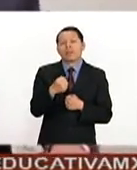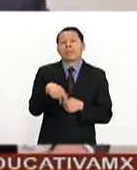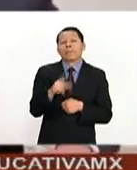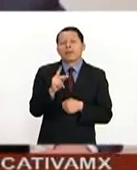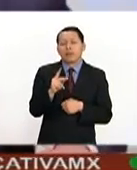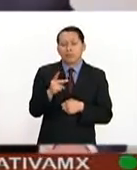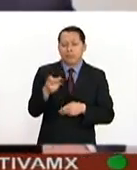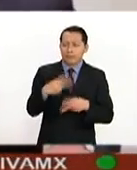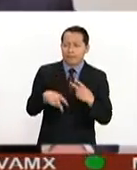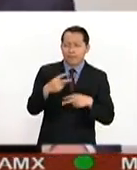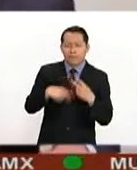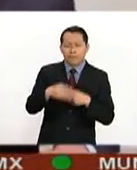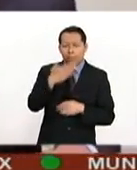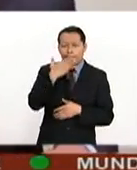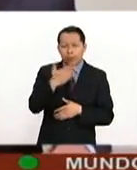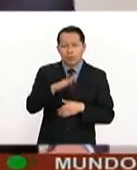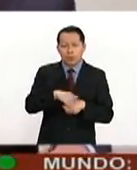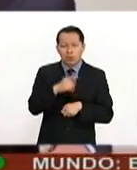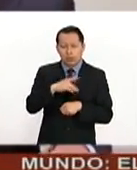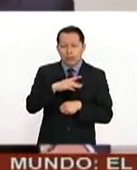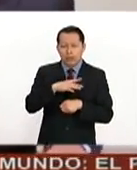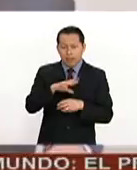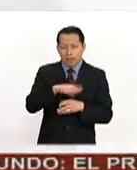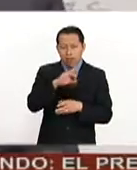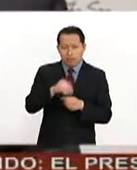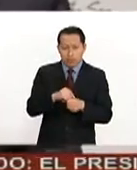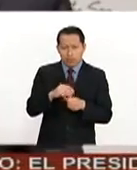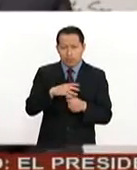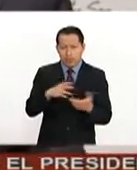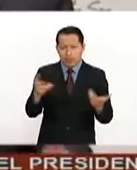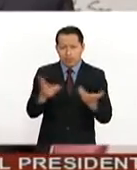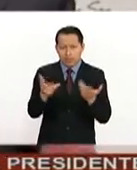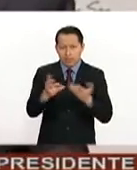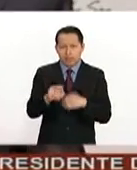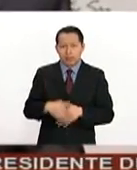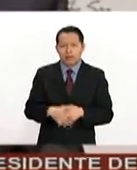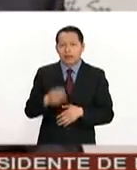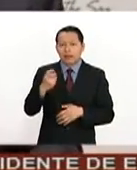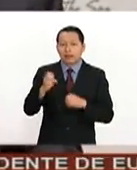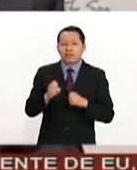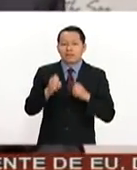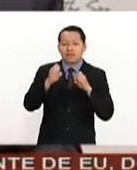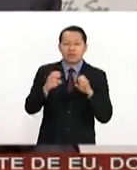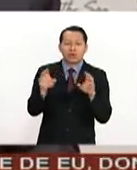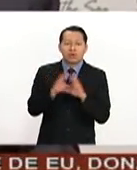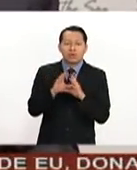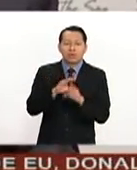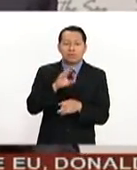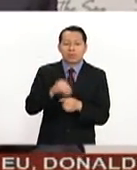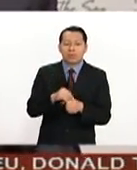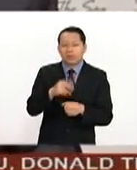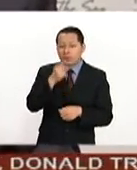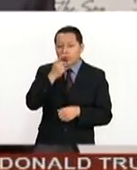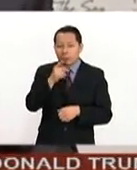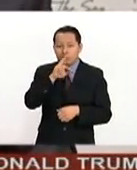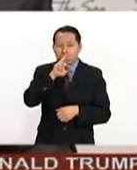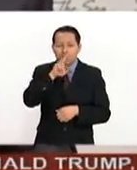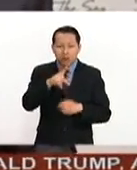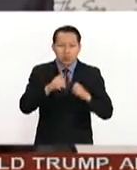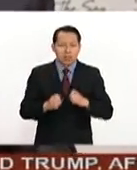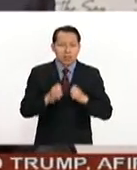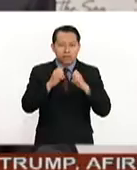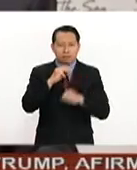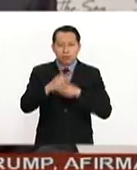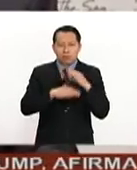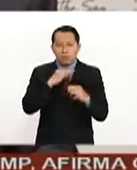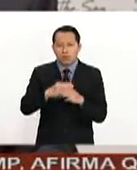es genial verlos aquí, porque ha sido un recorrido emocionante. Este edificio está ahora en el gran portafolio de lo que consideramos los mejores edificios del